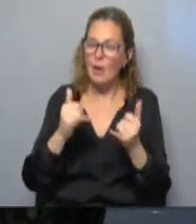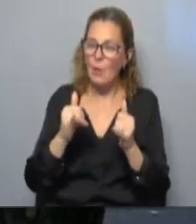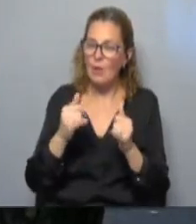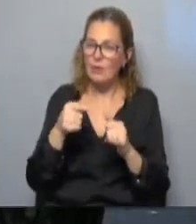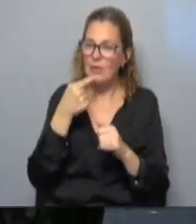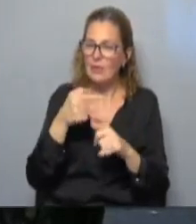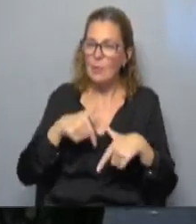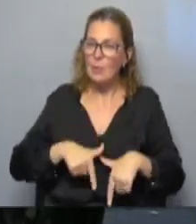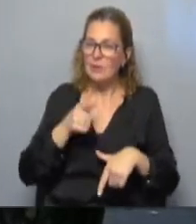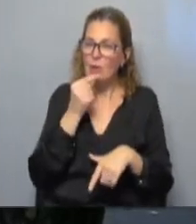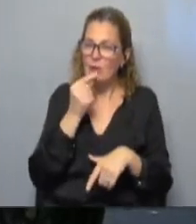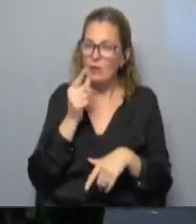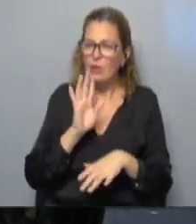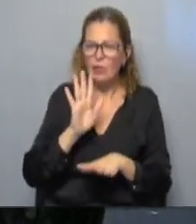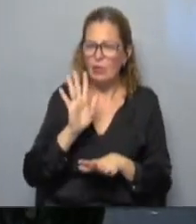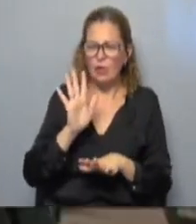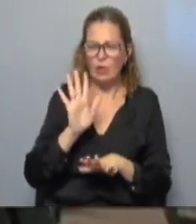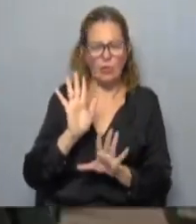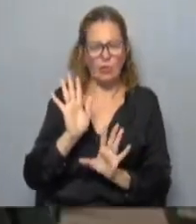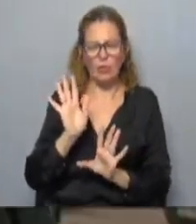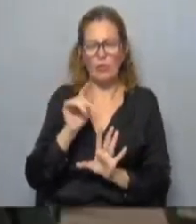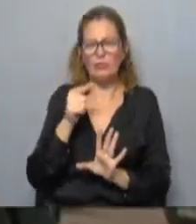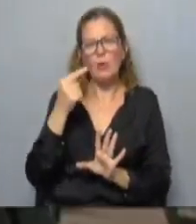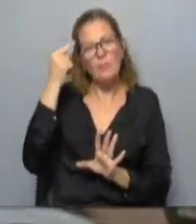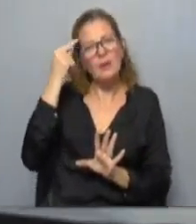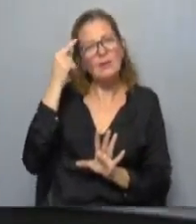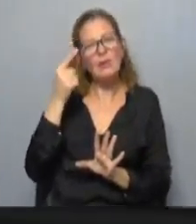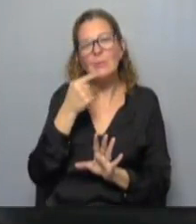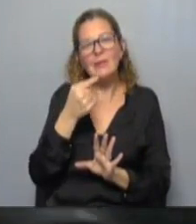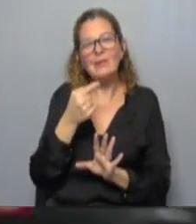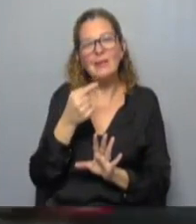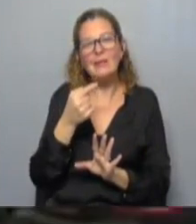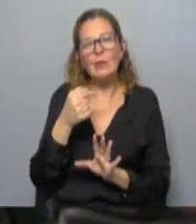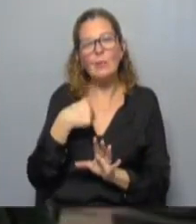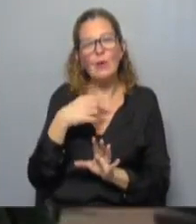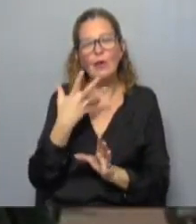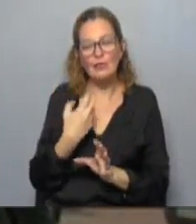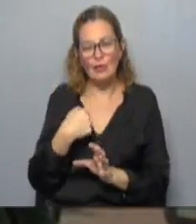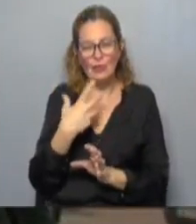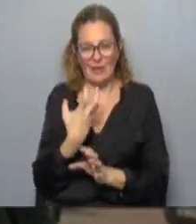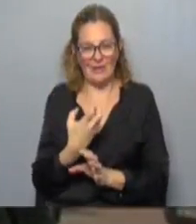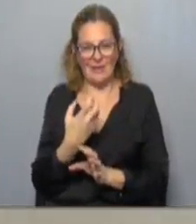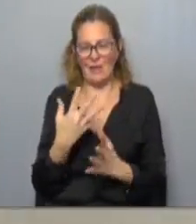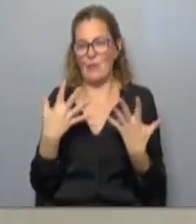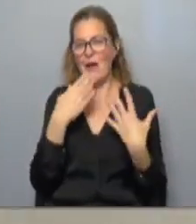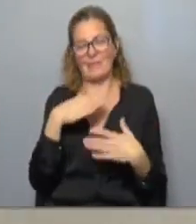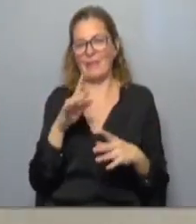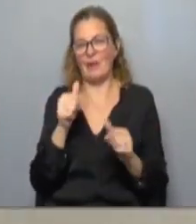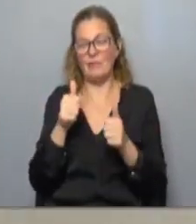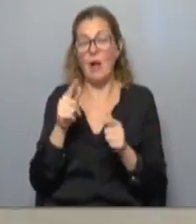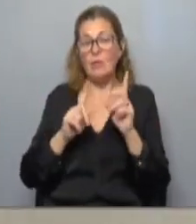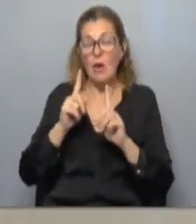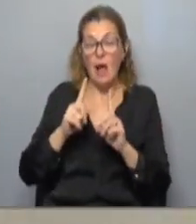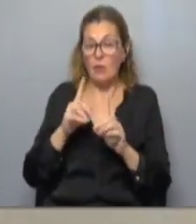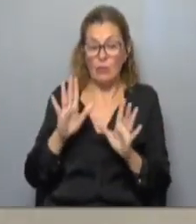Lo decía por el ministro Heber. No, no, yo creo que se me malinterpretó. Mi intención era que cuando algo no está